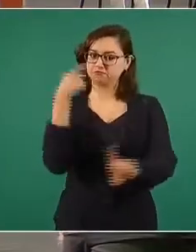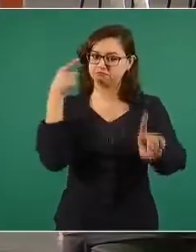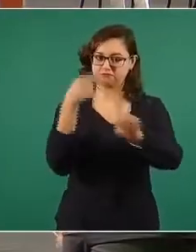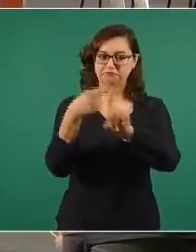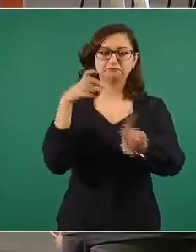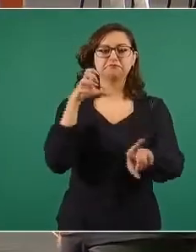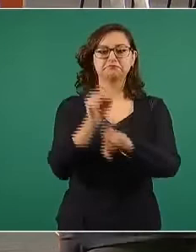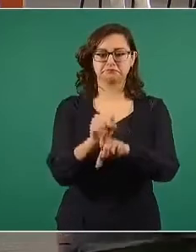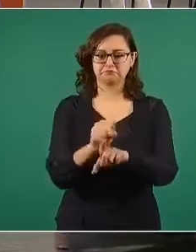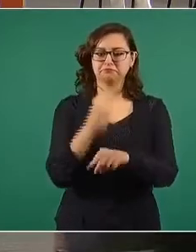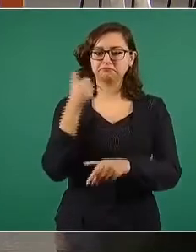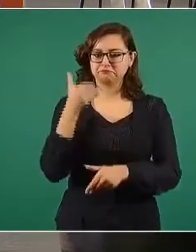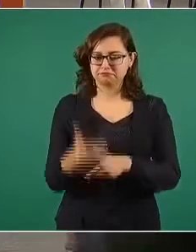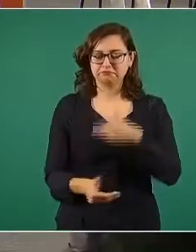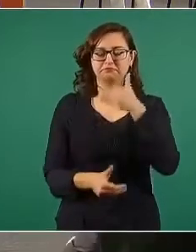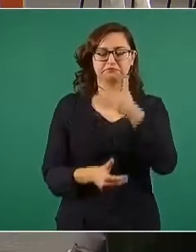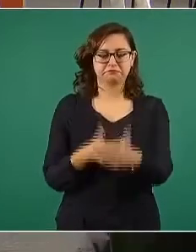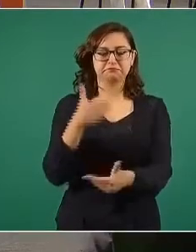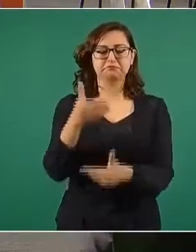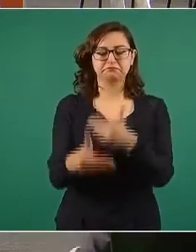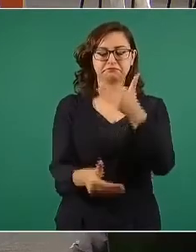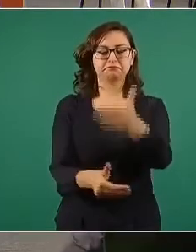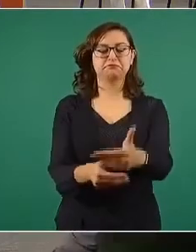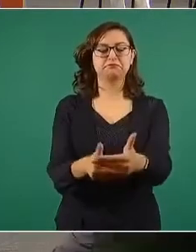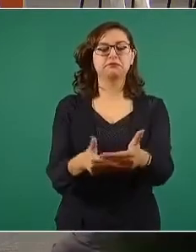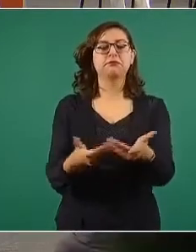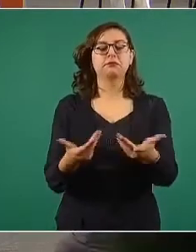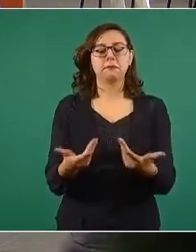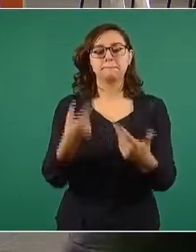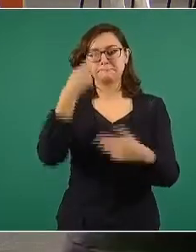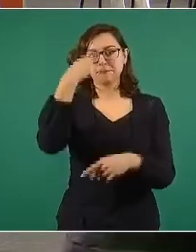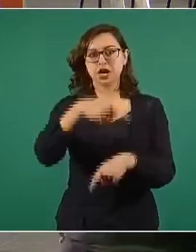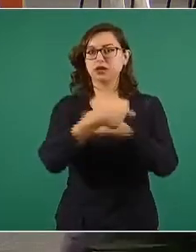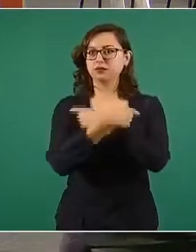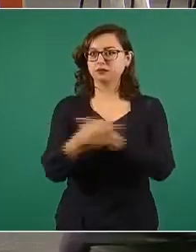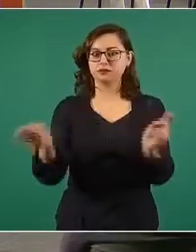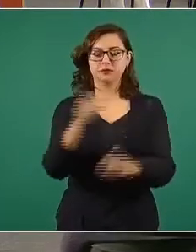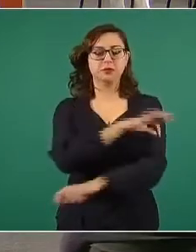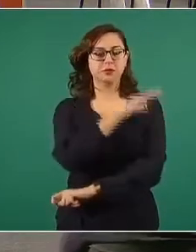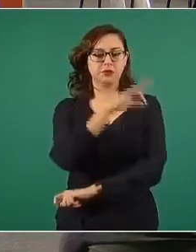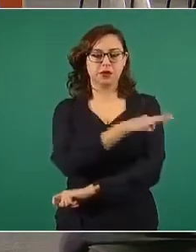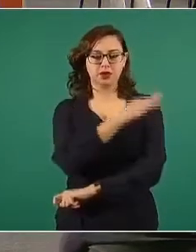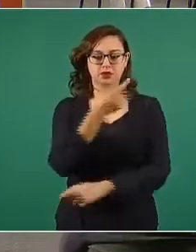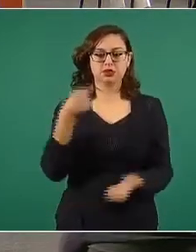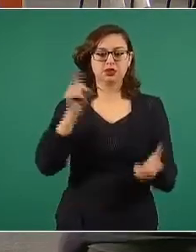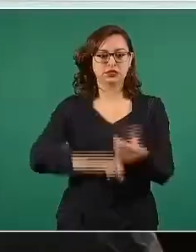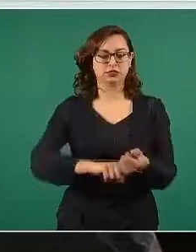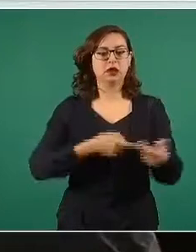sector salud ha definido en materia de vacunación, de nuestro plan de vacunación.